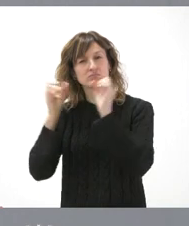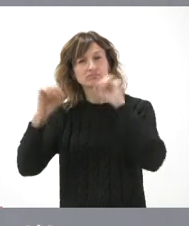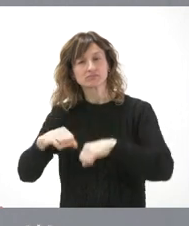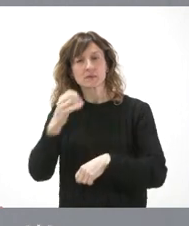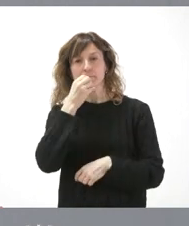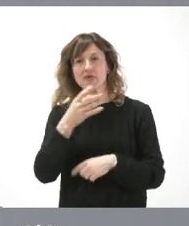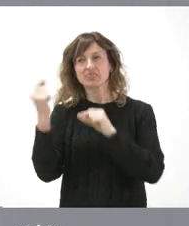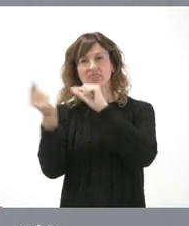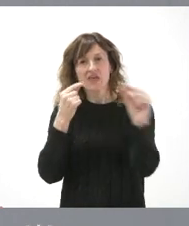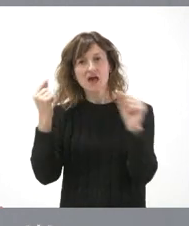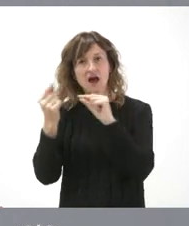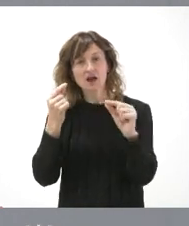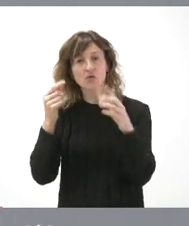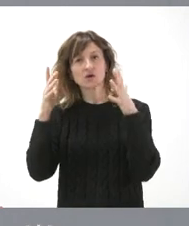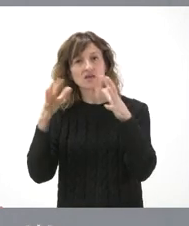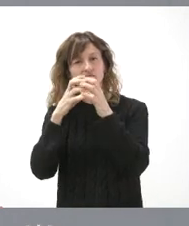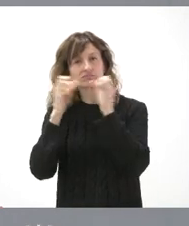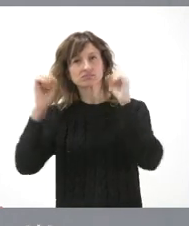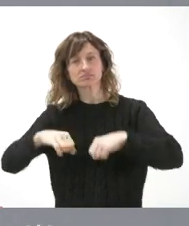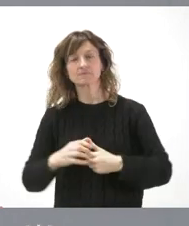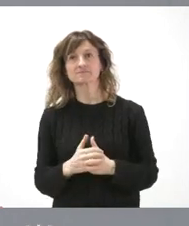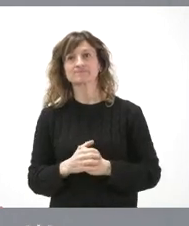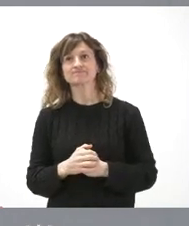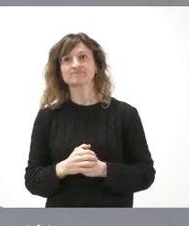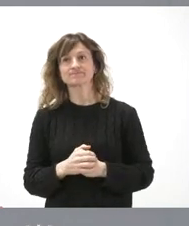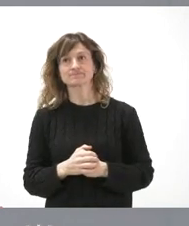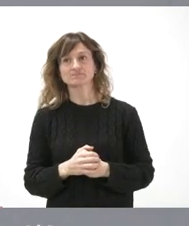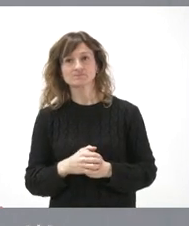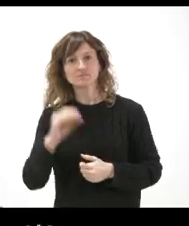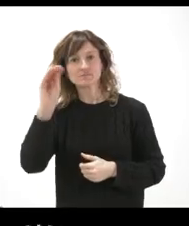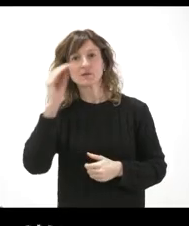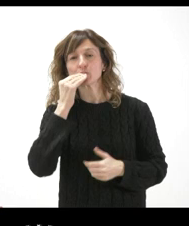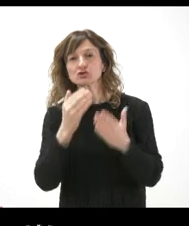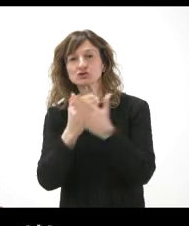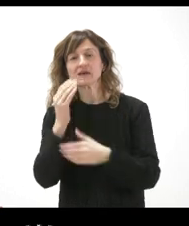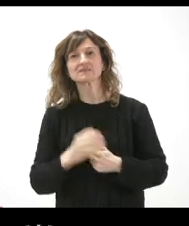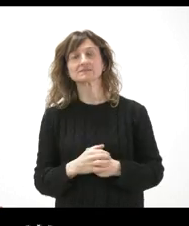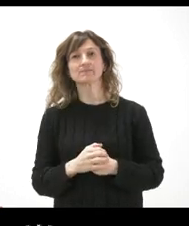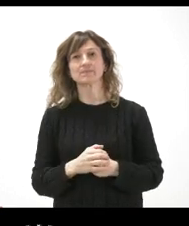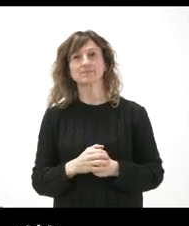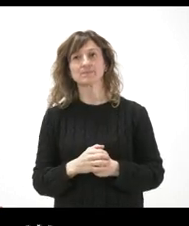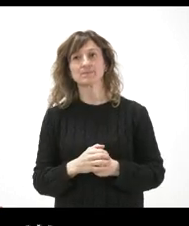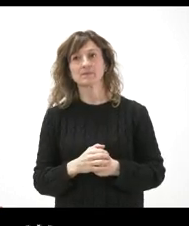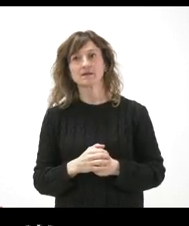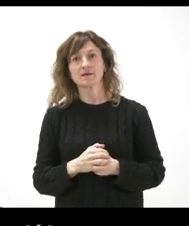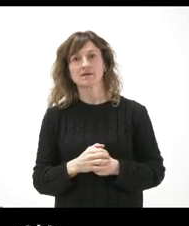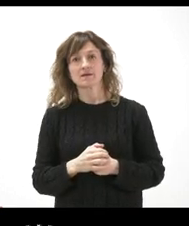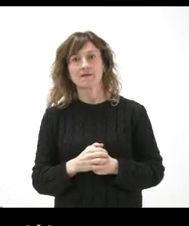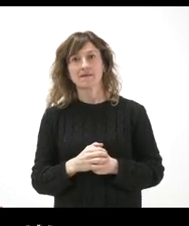desde el diálogo y se haga desde el consenso. Sí, planteado de otra manera. Buenos días. Una vez